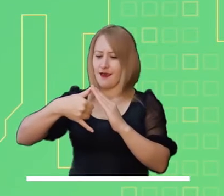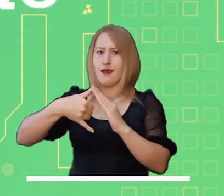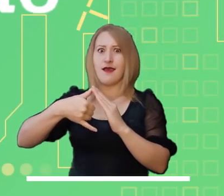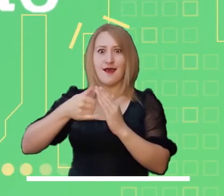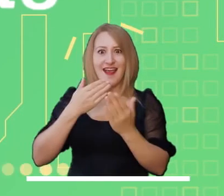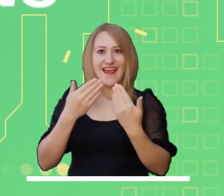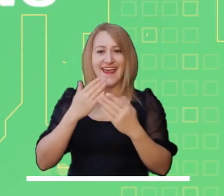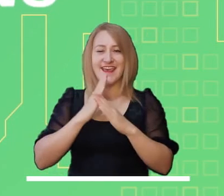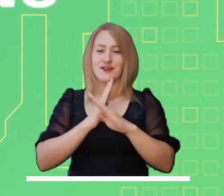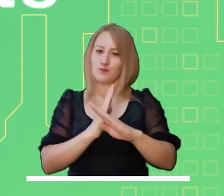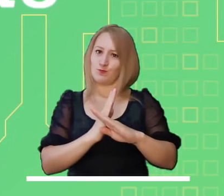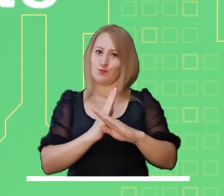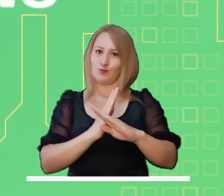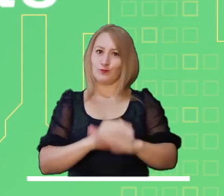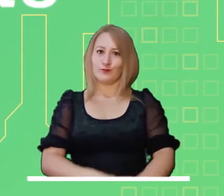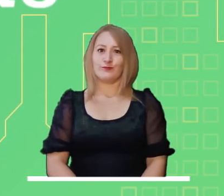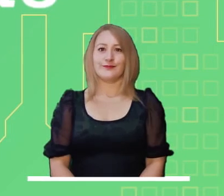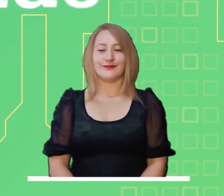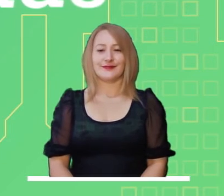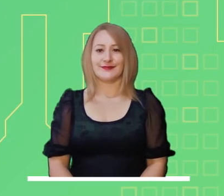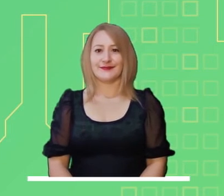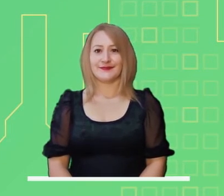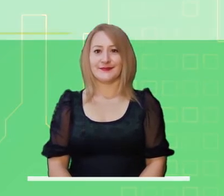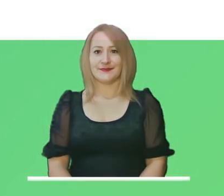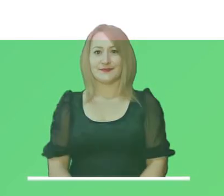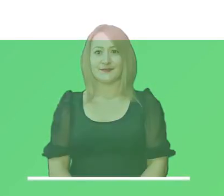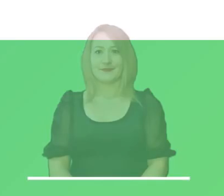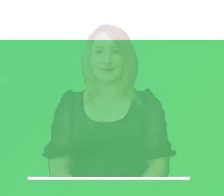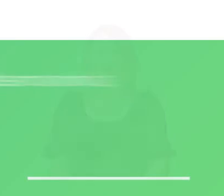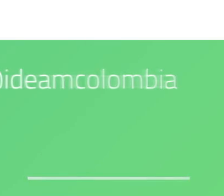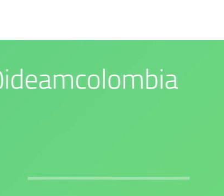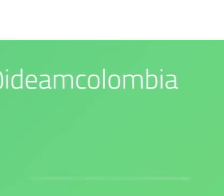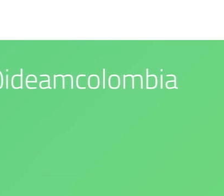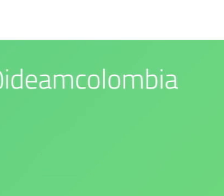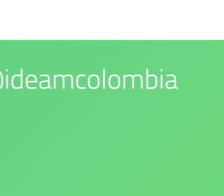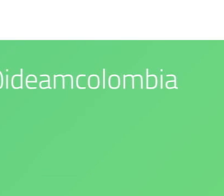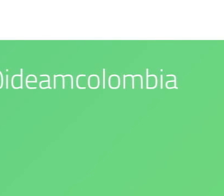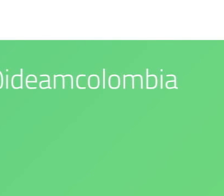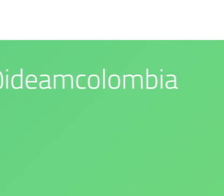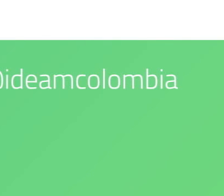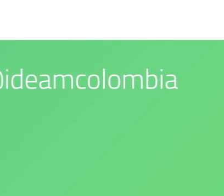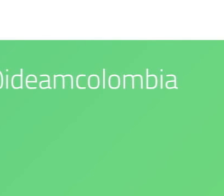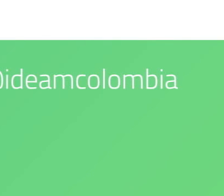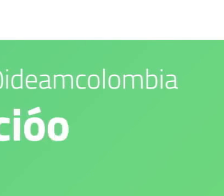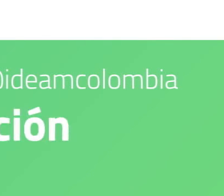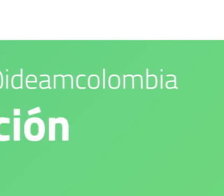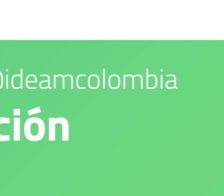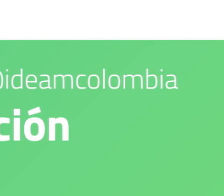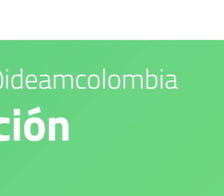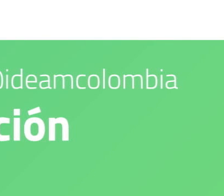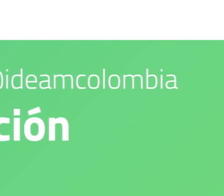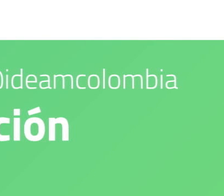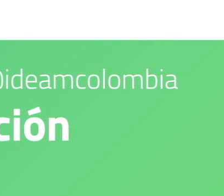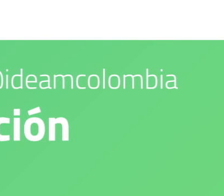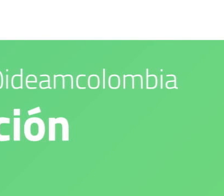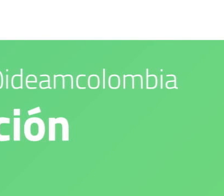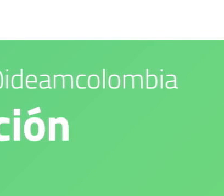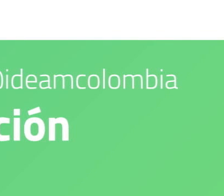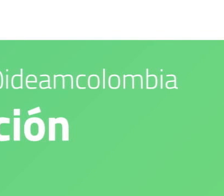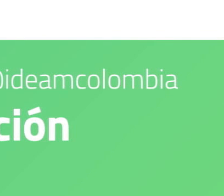Los esperamos en nuestras redes sociales. Nuestro compromiso es con el medio ambiente. IDEAM es confianza y prevención.